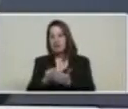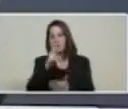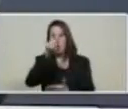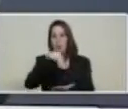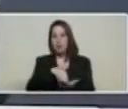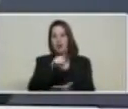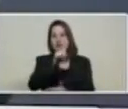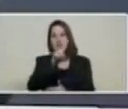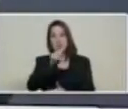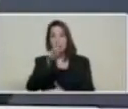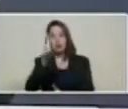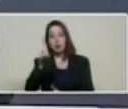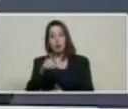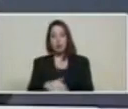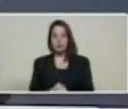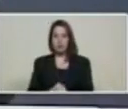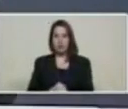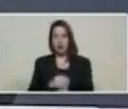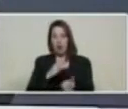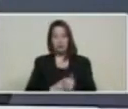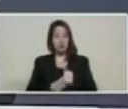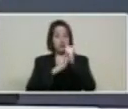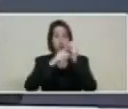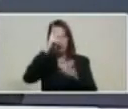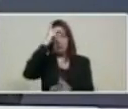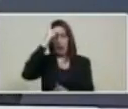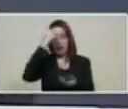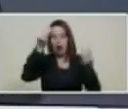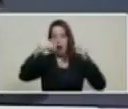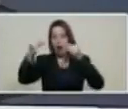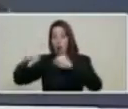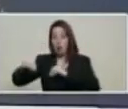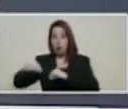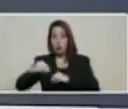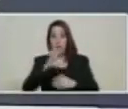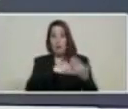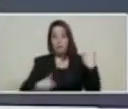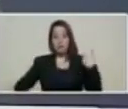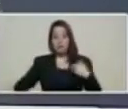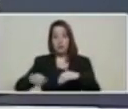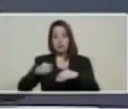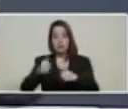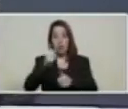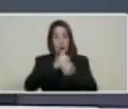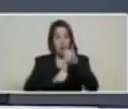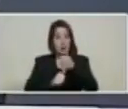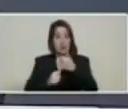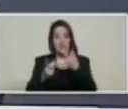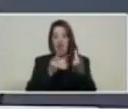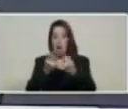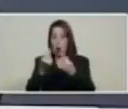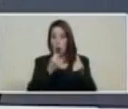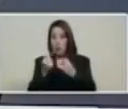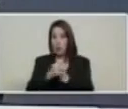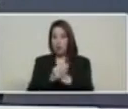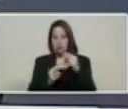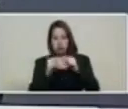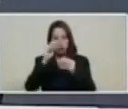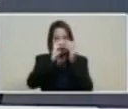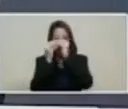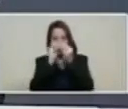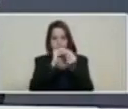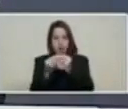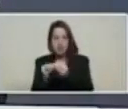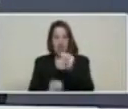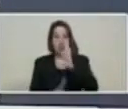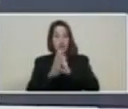económico encabezado por Tarek de la ISAMI, vicepresidente de Economía, que es parte de los arquitectos del desarrollo